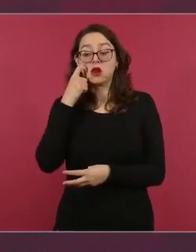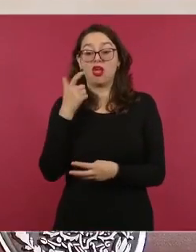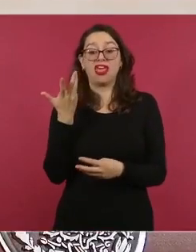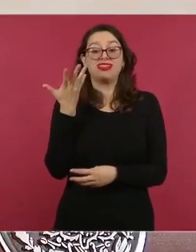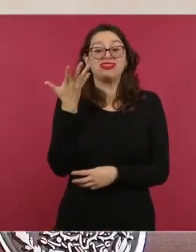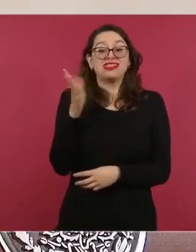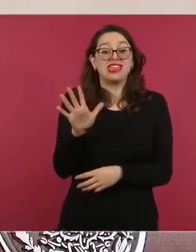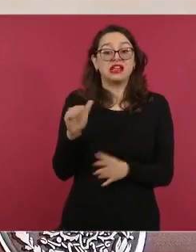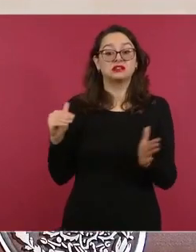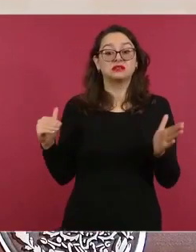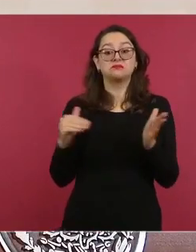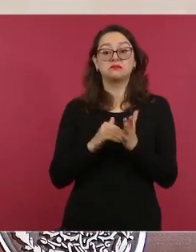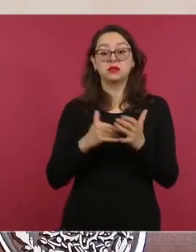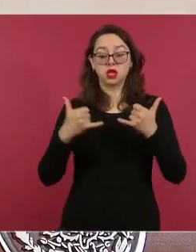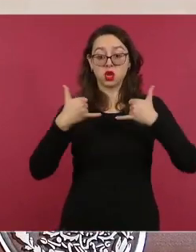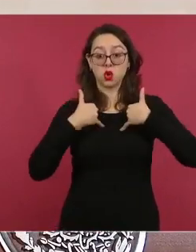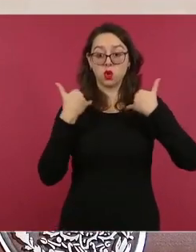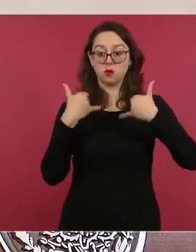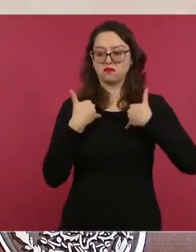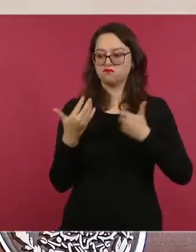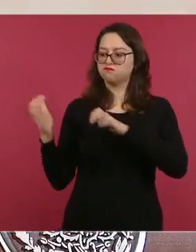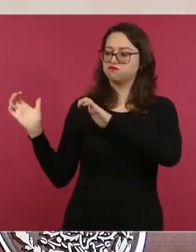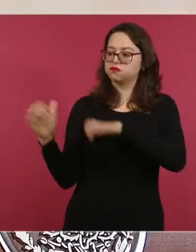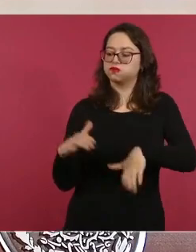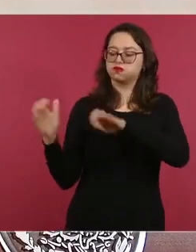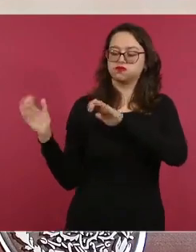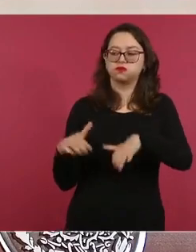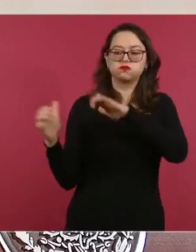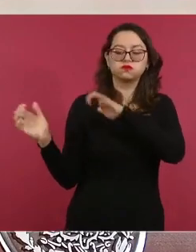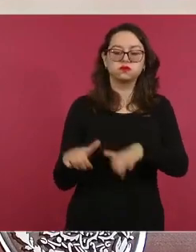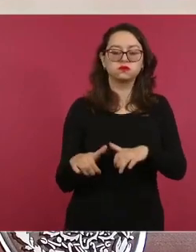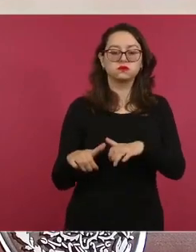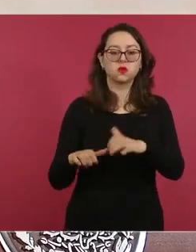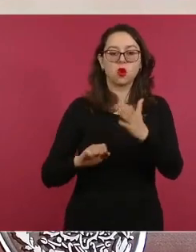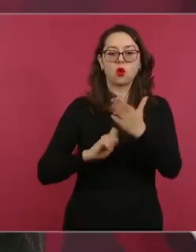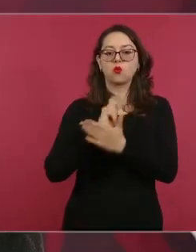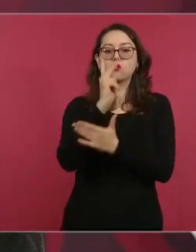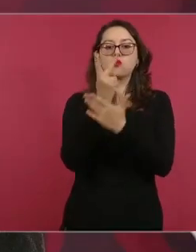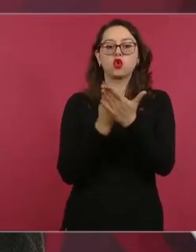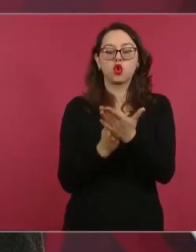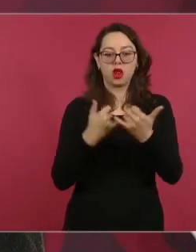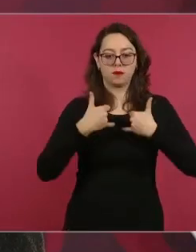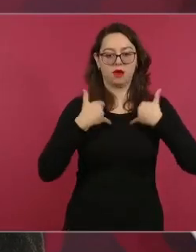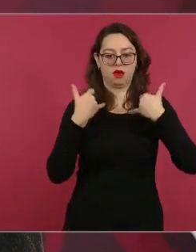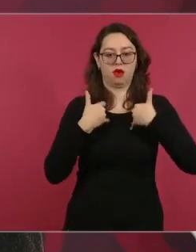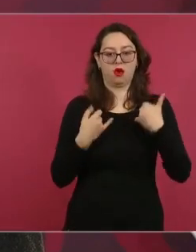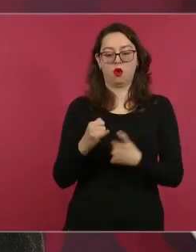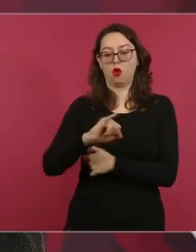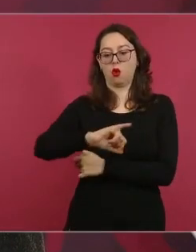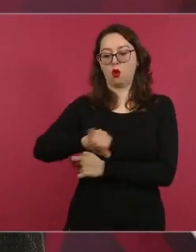10 mil jóvenes más se van a